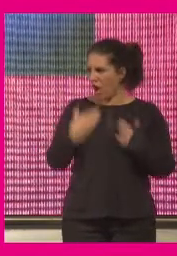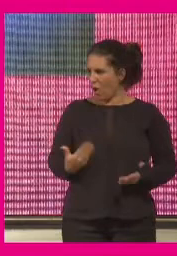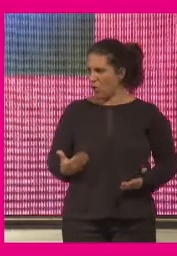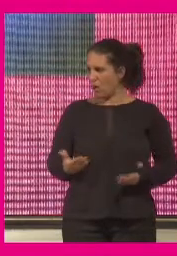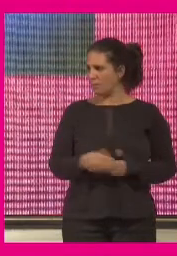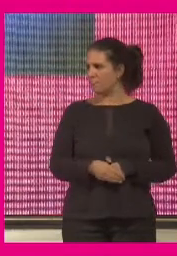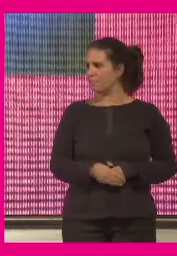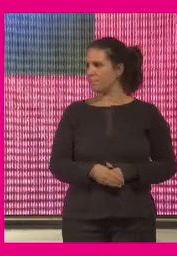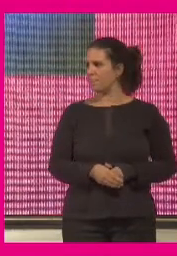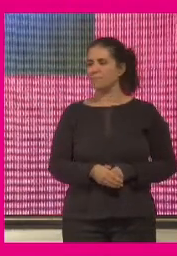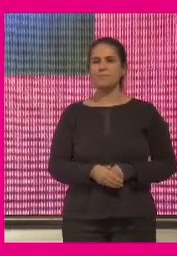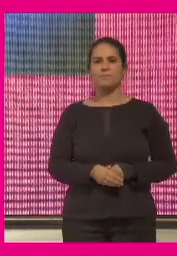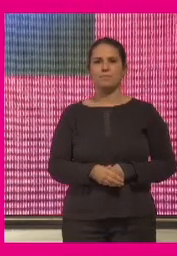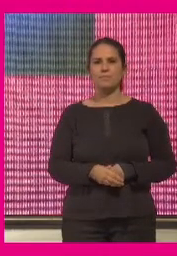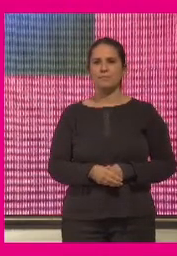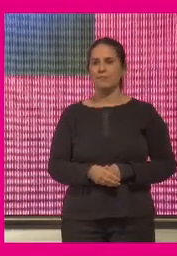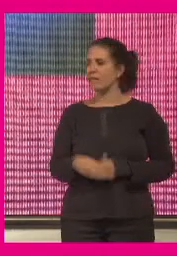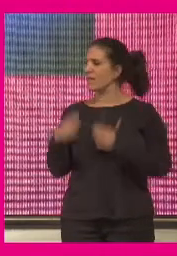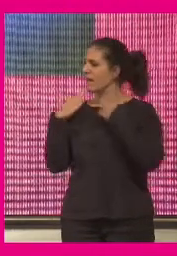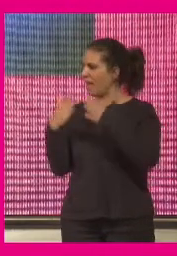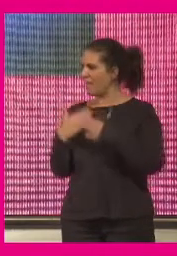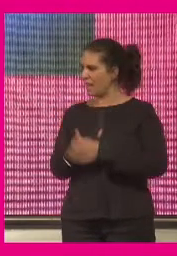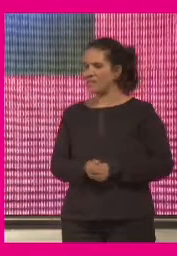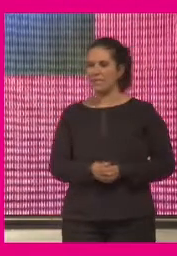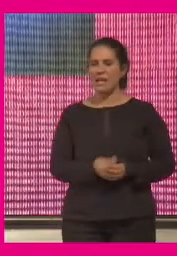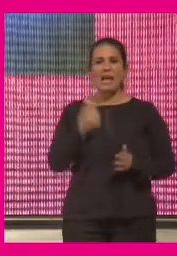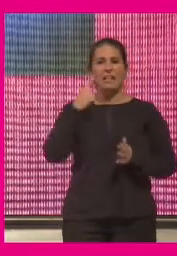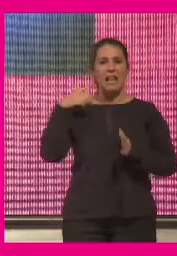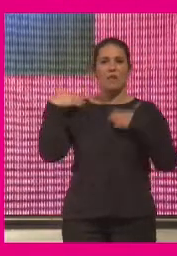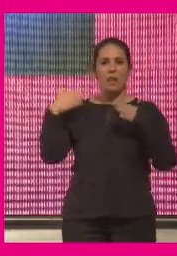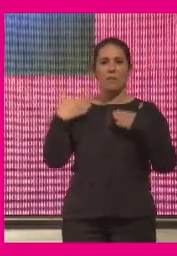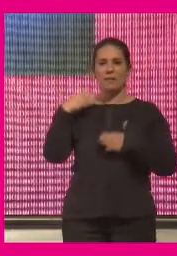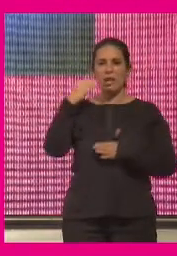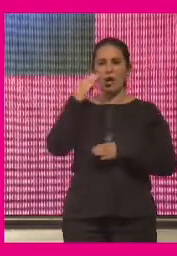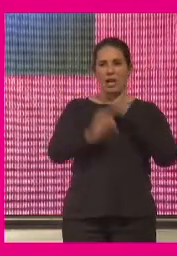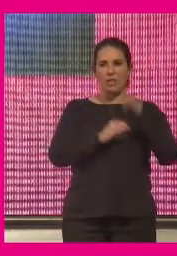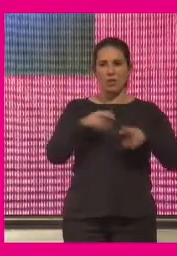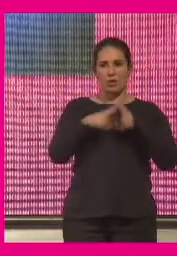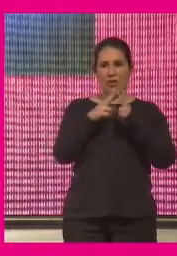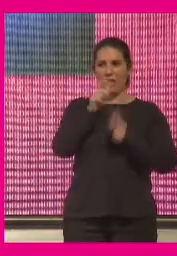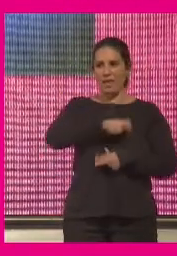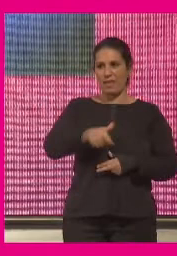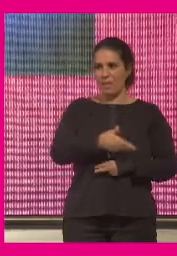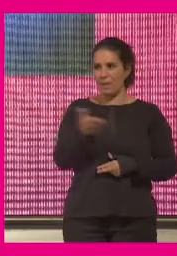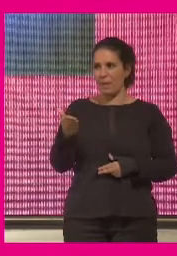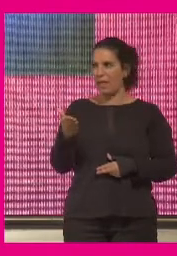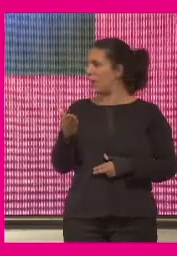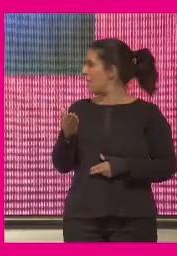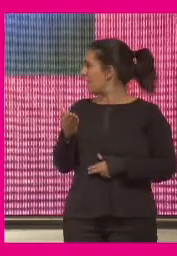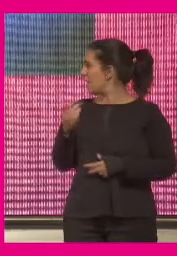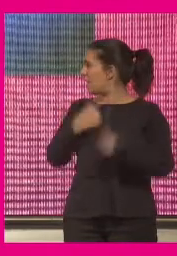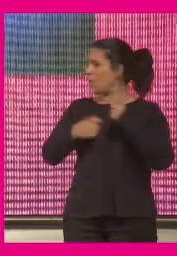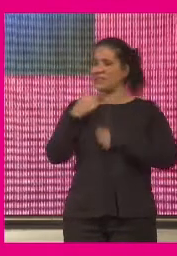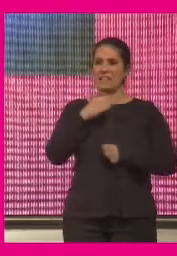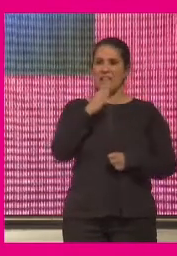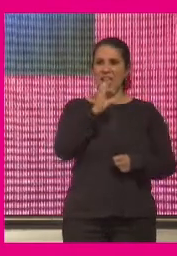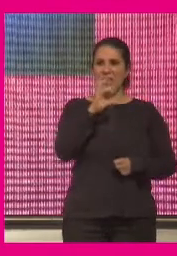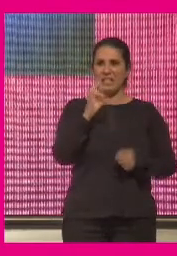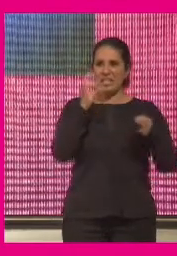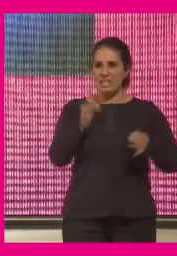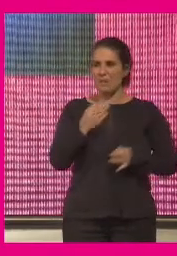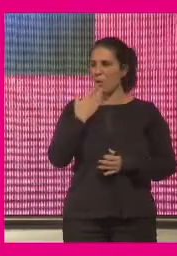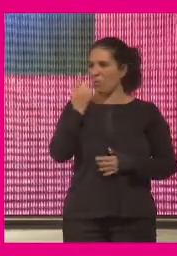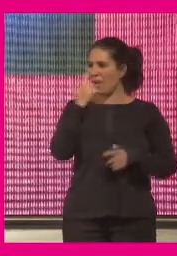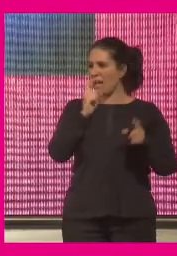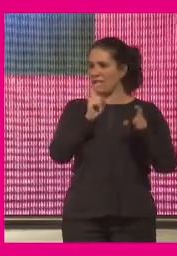o la que estamos hablando aquí gracias Daniel tradicionalmente las organizaciones de la sociedad civil aparecen siempre en las encuestas del CIS como una de las